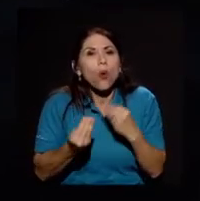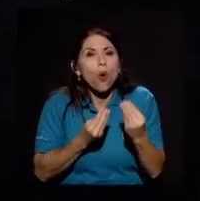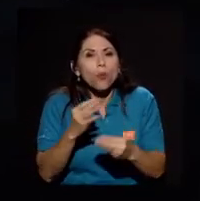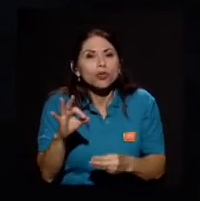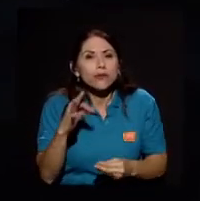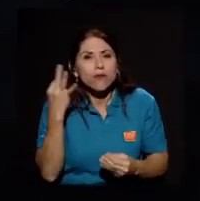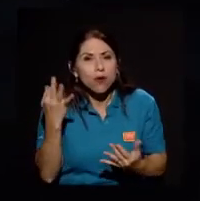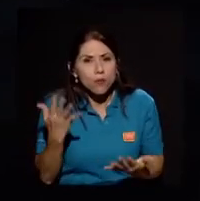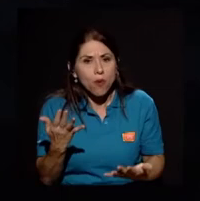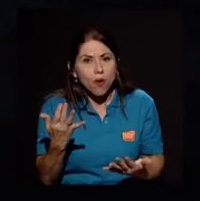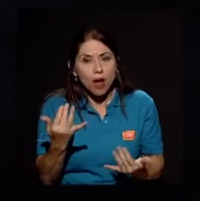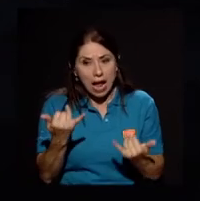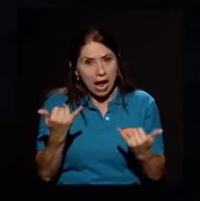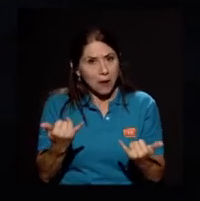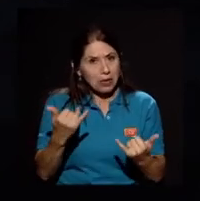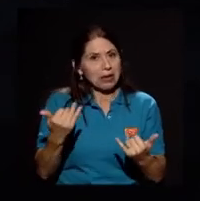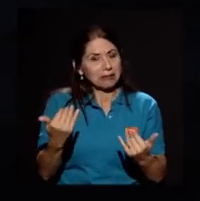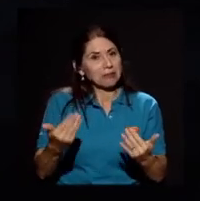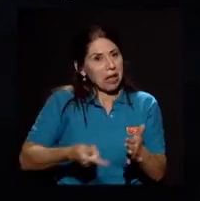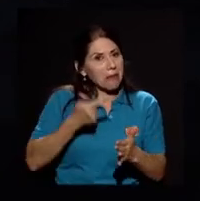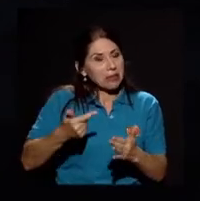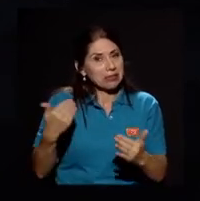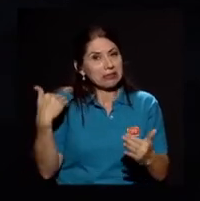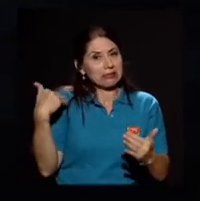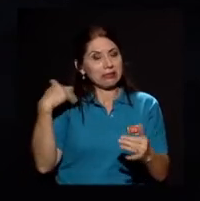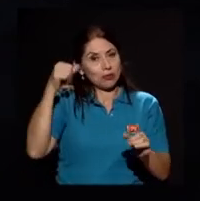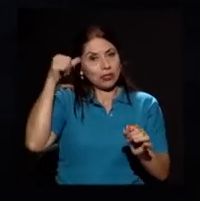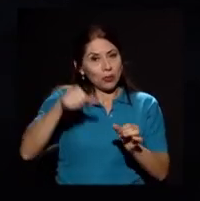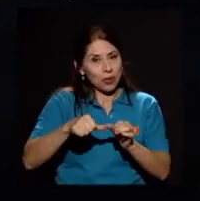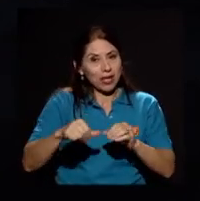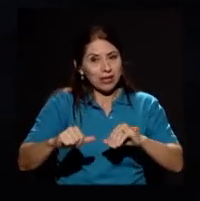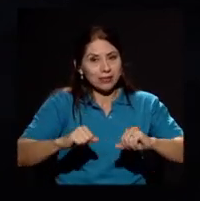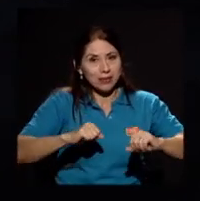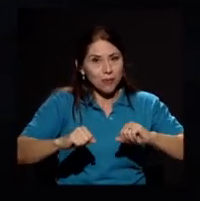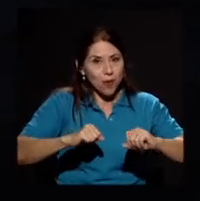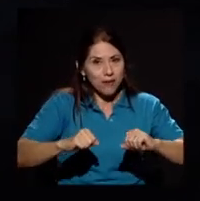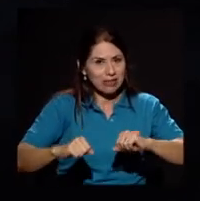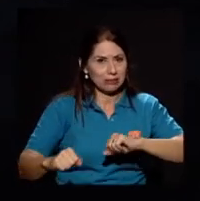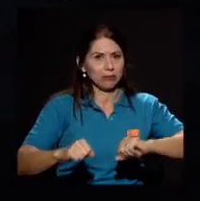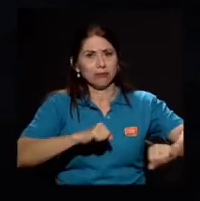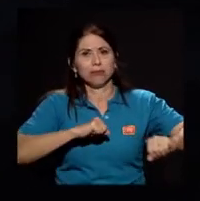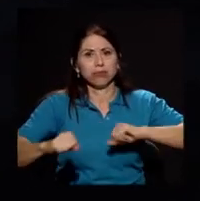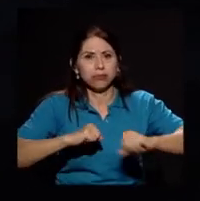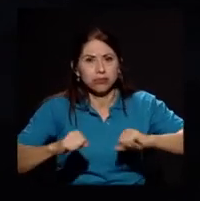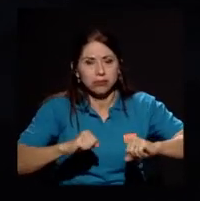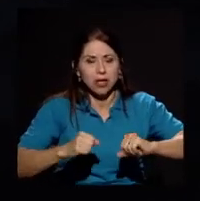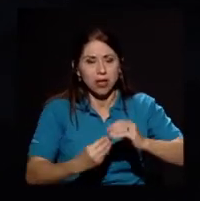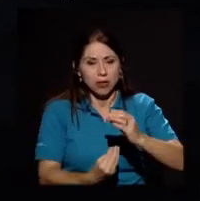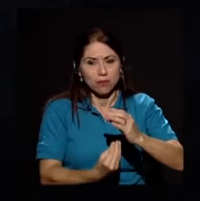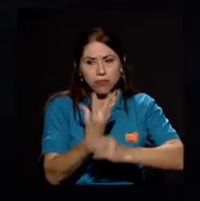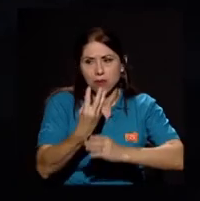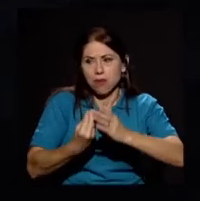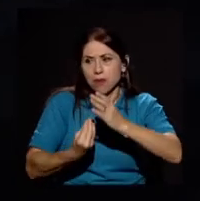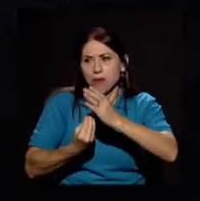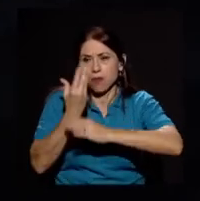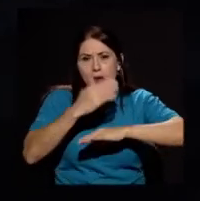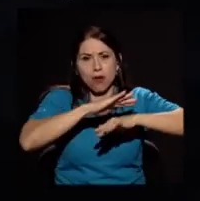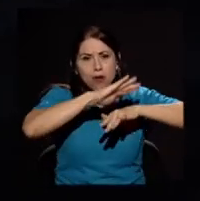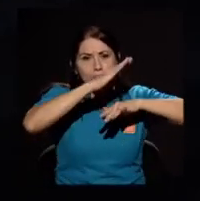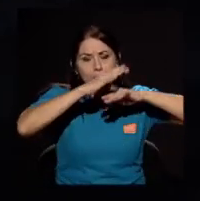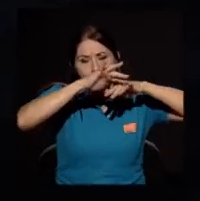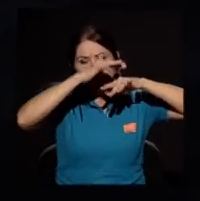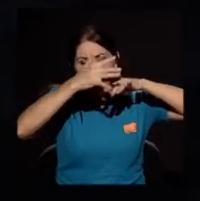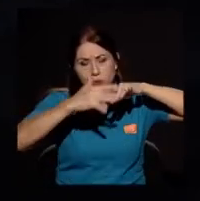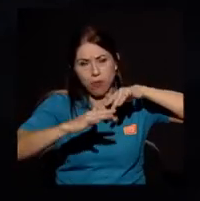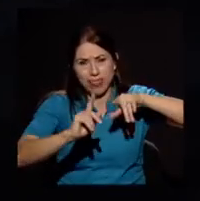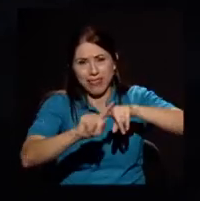recuerda también que se mueve, que tiene terremotos, que tiene volcanes que también se desliza, que hay deslizamientos que hay otro tipo de procesos